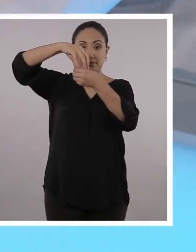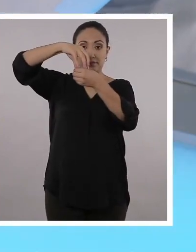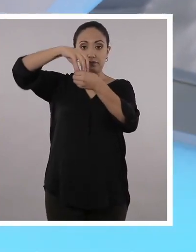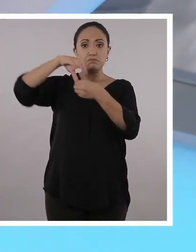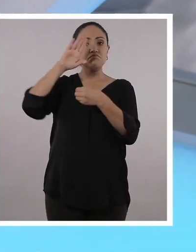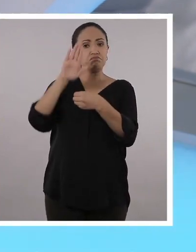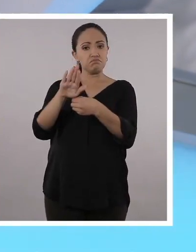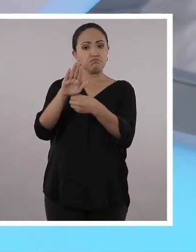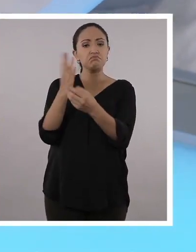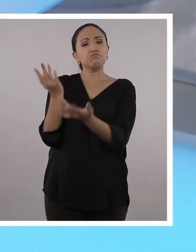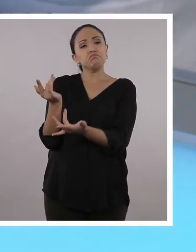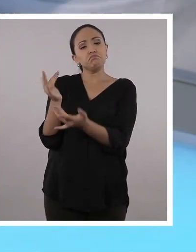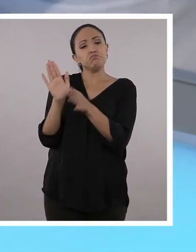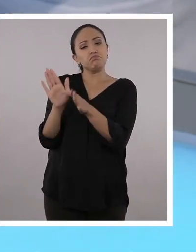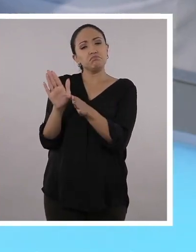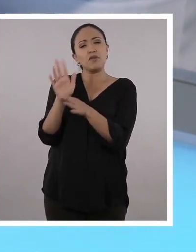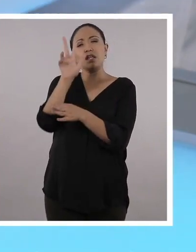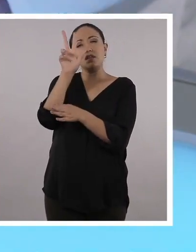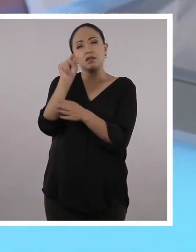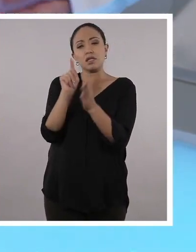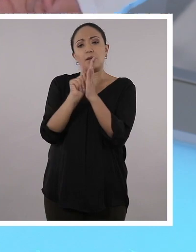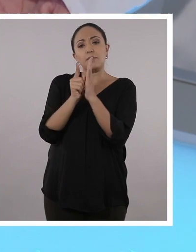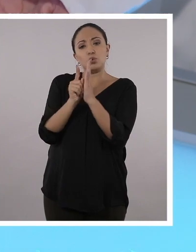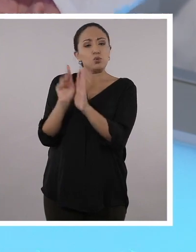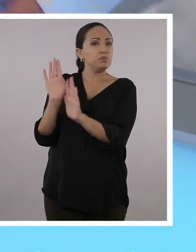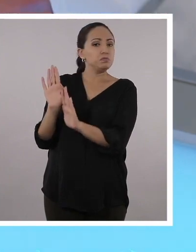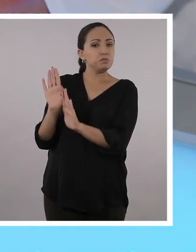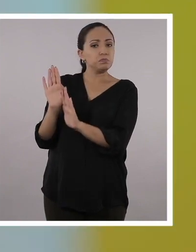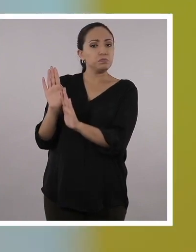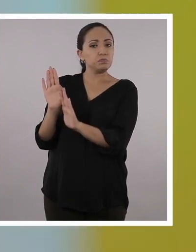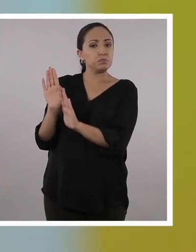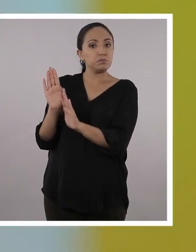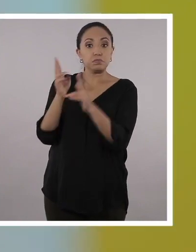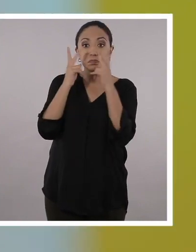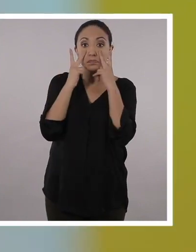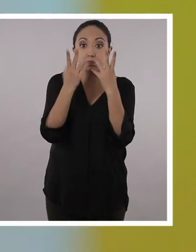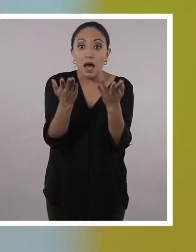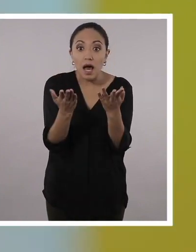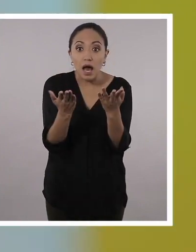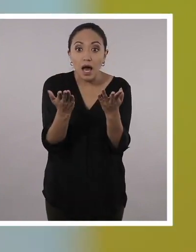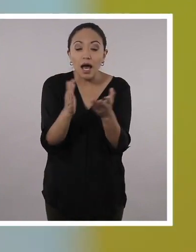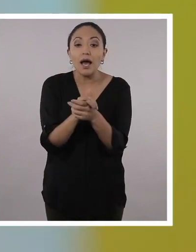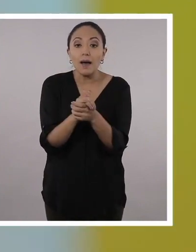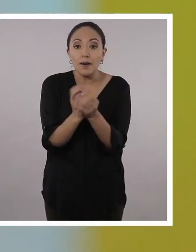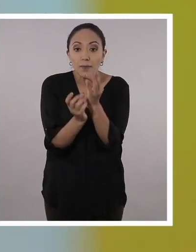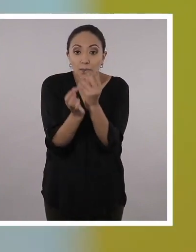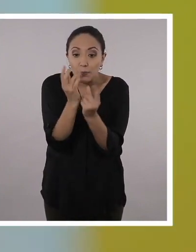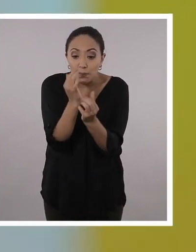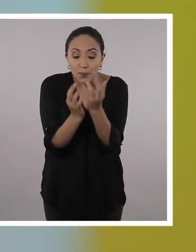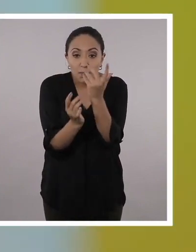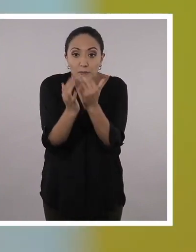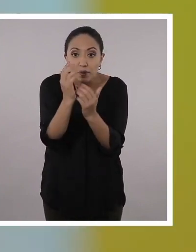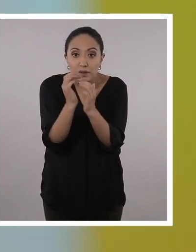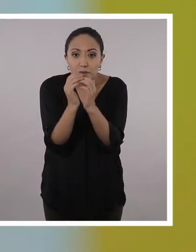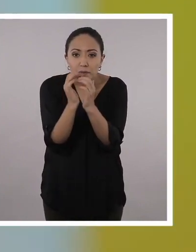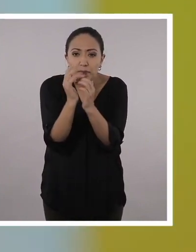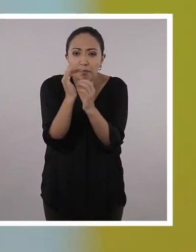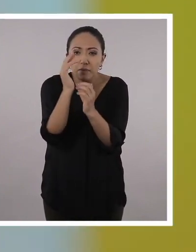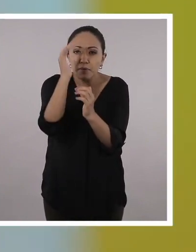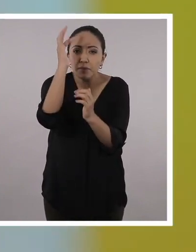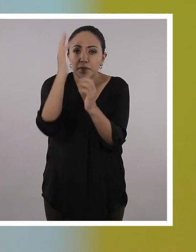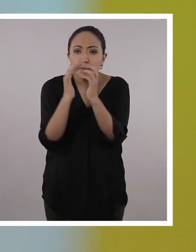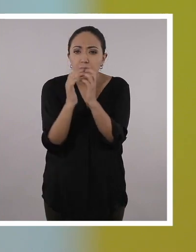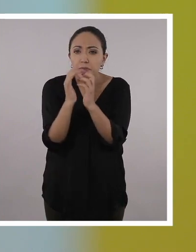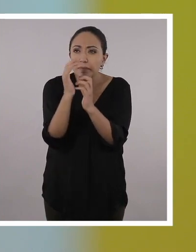Dejamos el frasco reposar por unos 30 minutos y ¡tarán! ¿Ven cómo se forman las burbujas y suben?